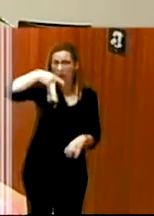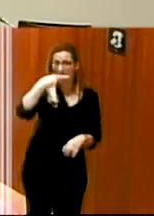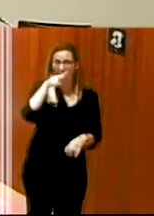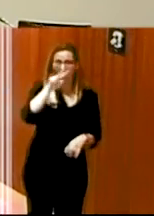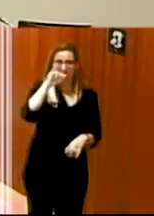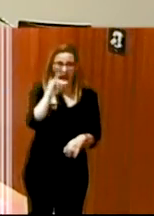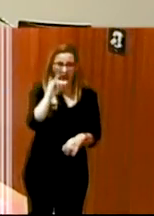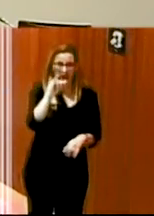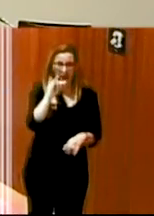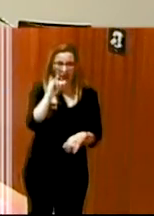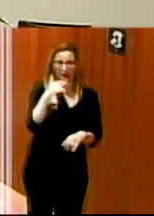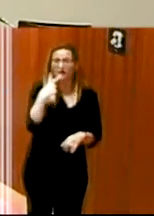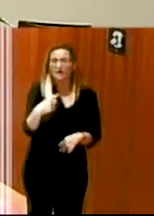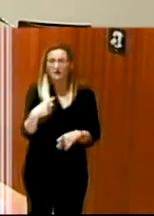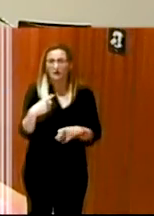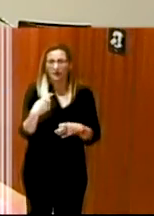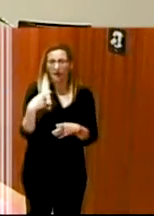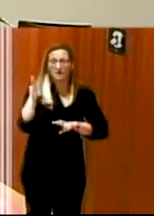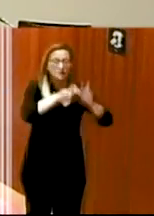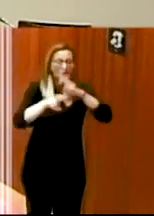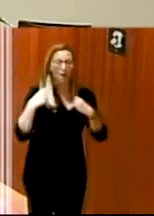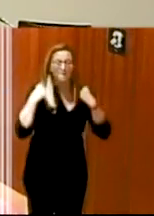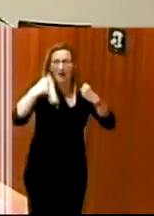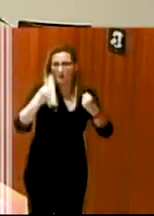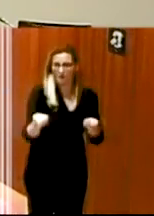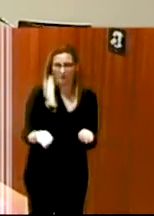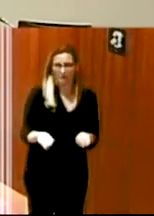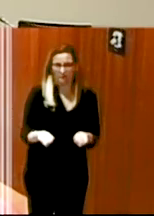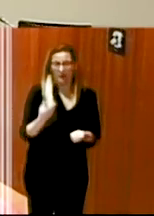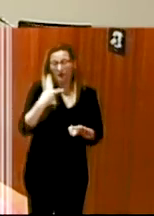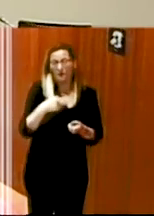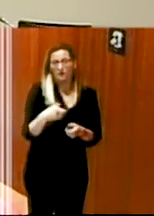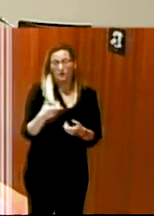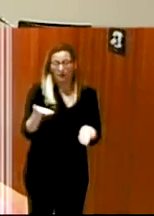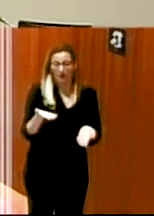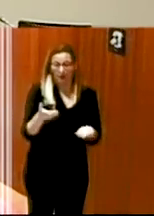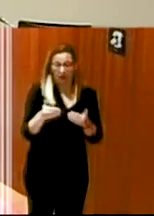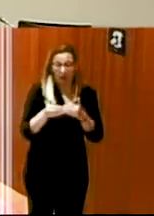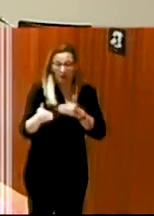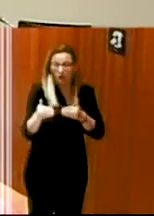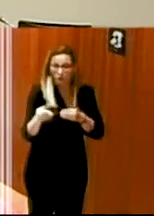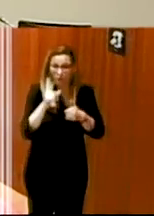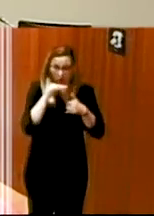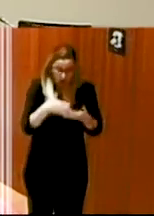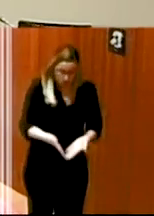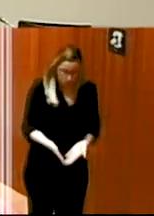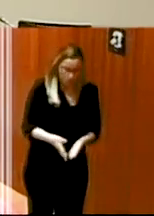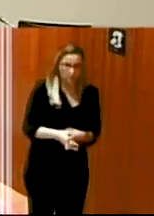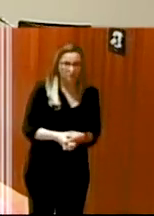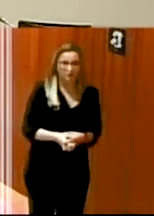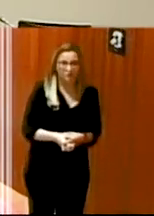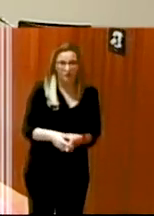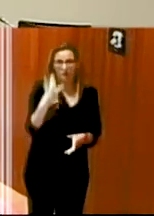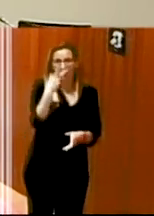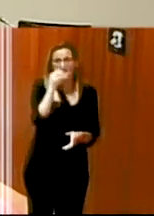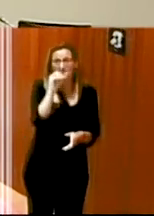yo creo que a muchos ya los hemos encontrado así que el futuro es hoy porque ya llevamos 20